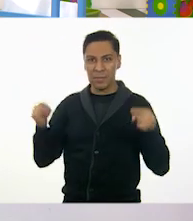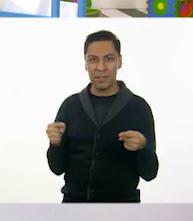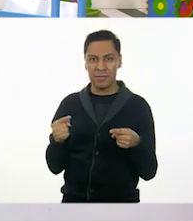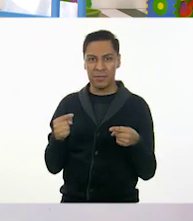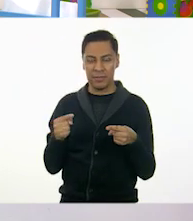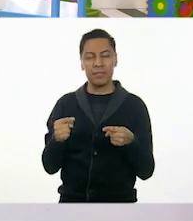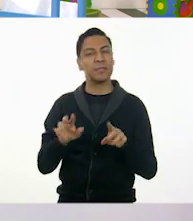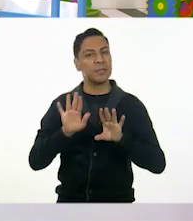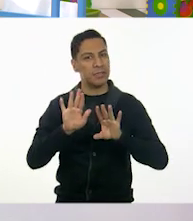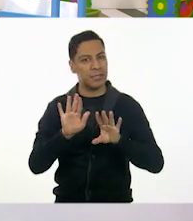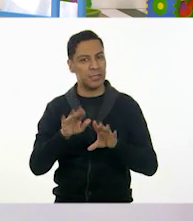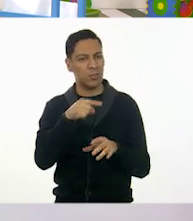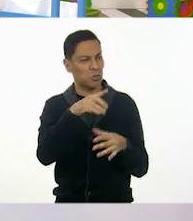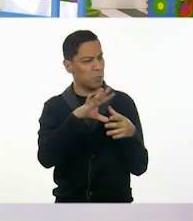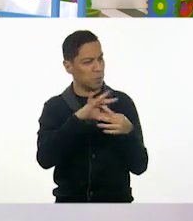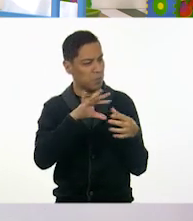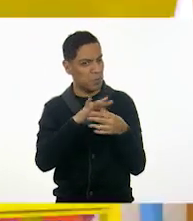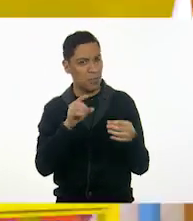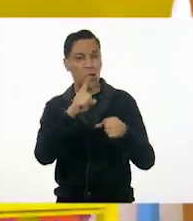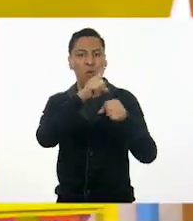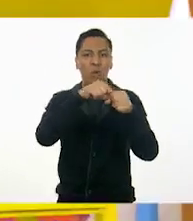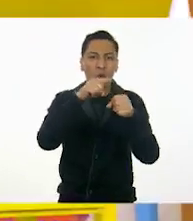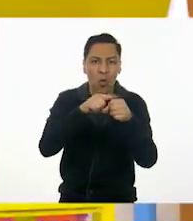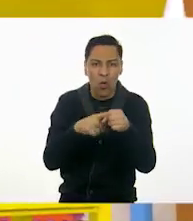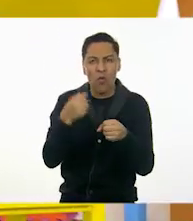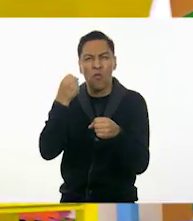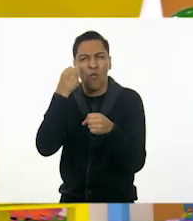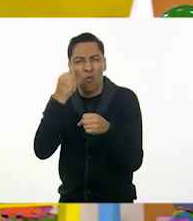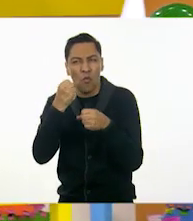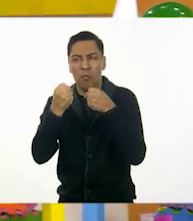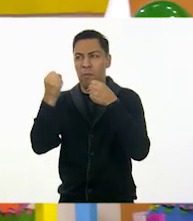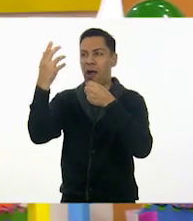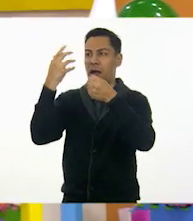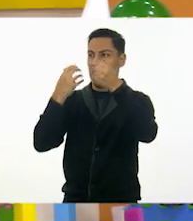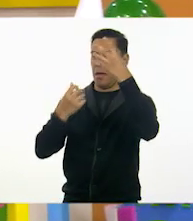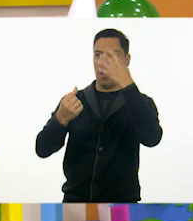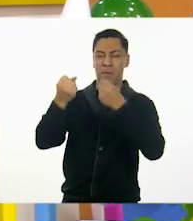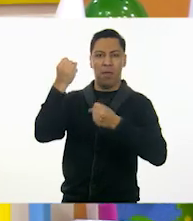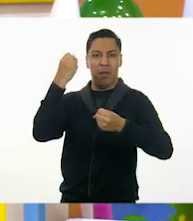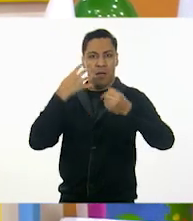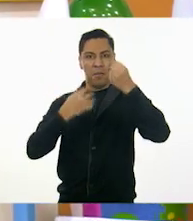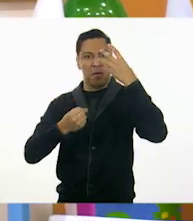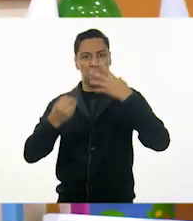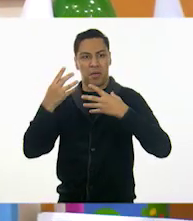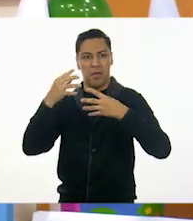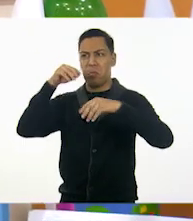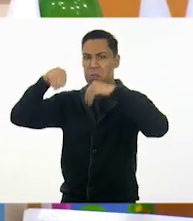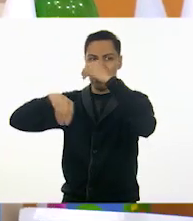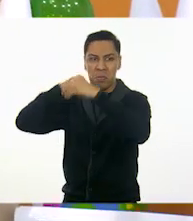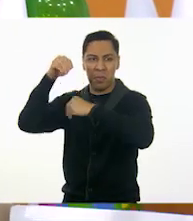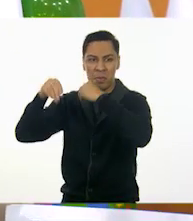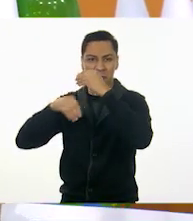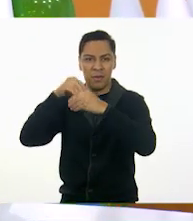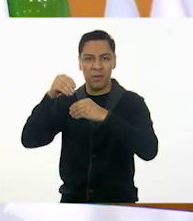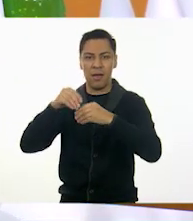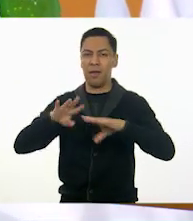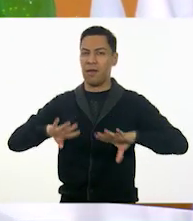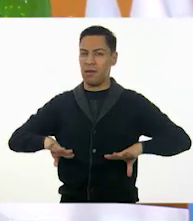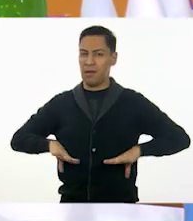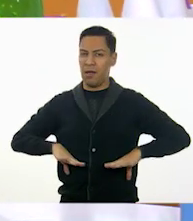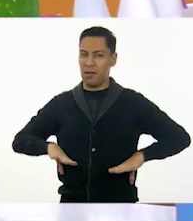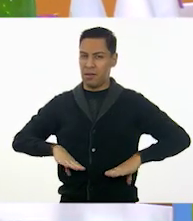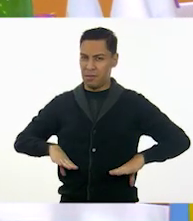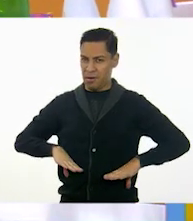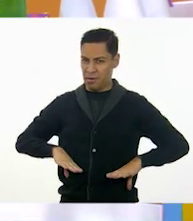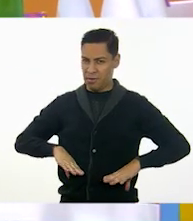ustedes, de los colores, de los colores cálidos, de los colores neutros, también hay una característica muy